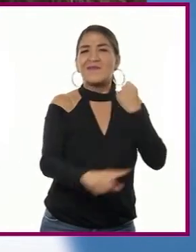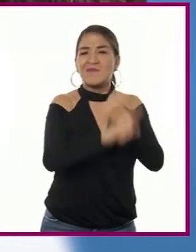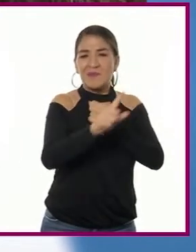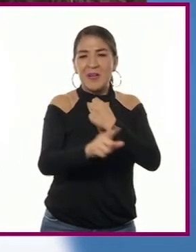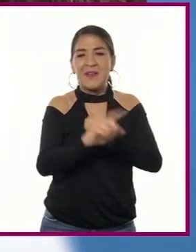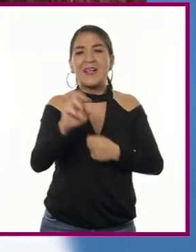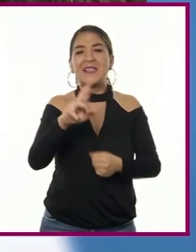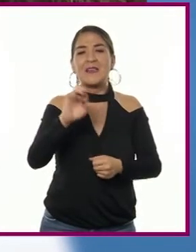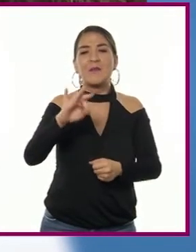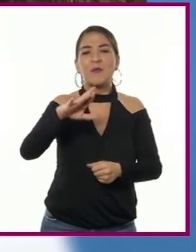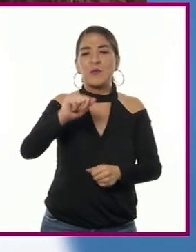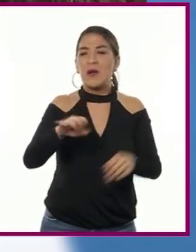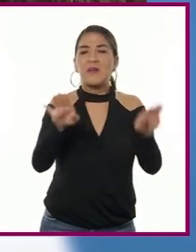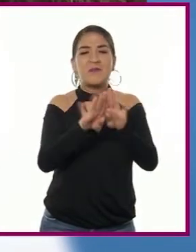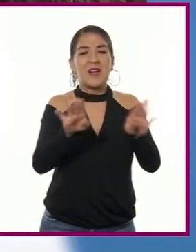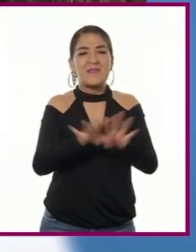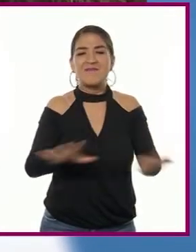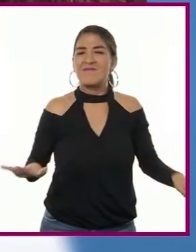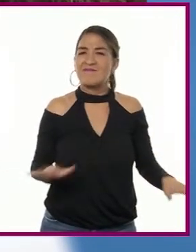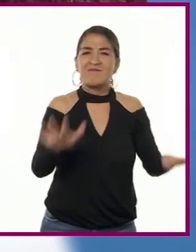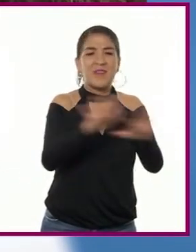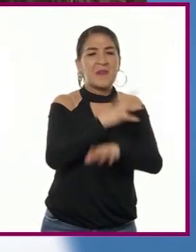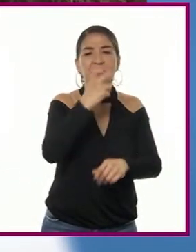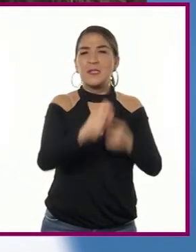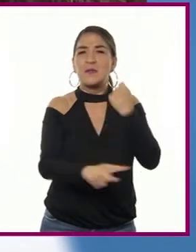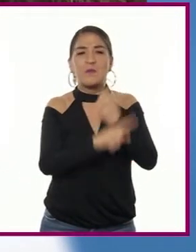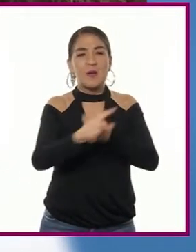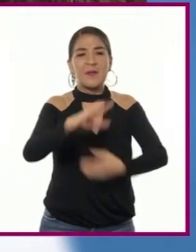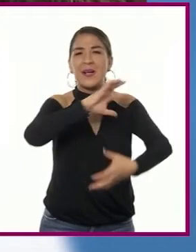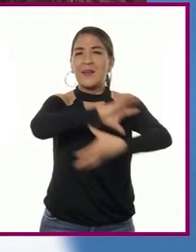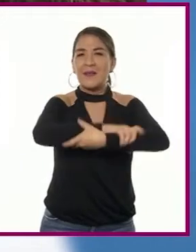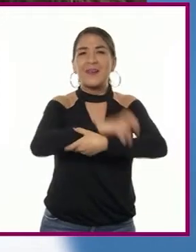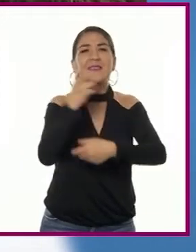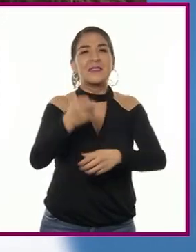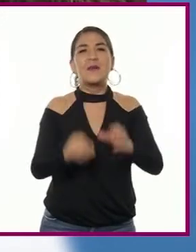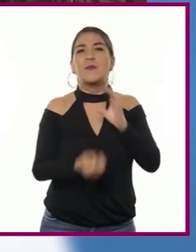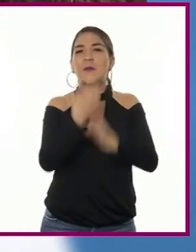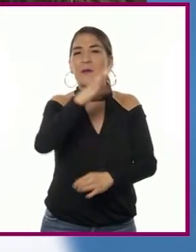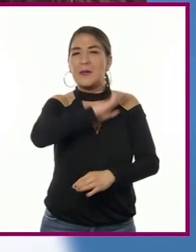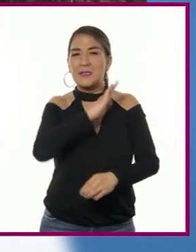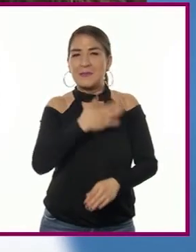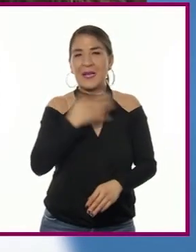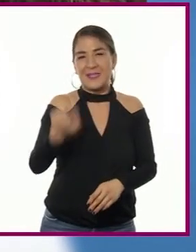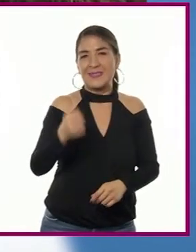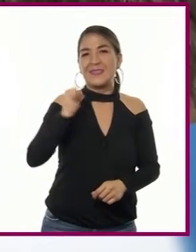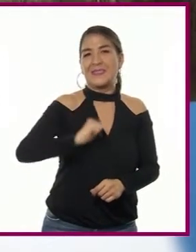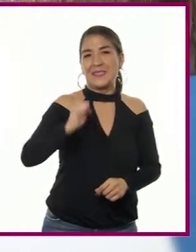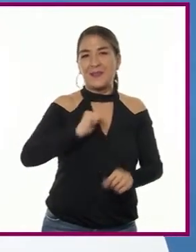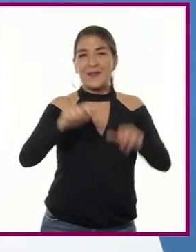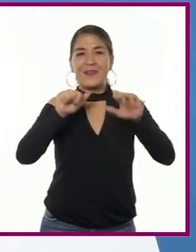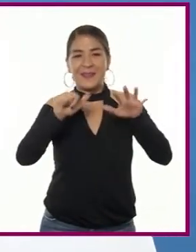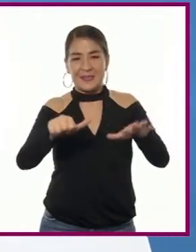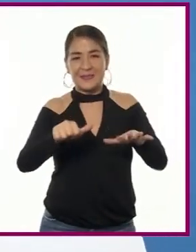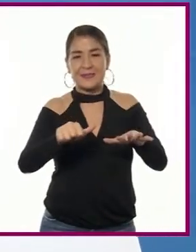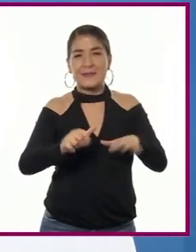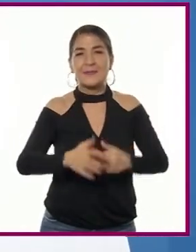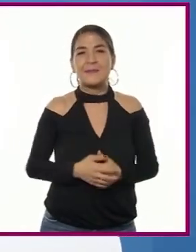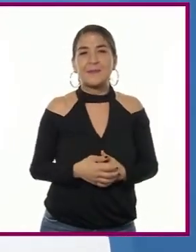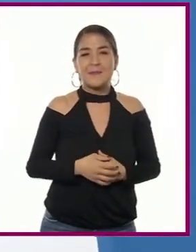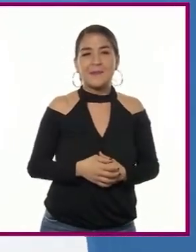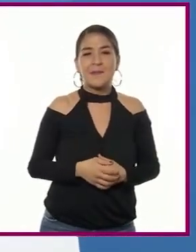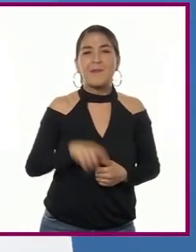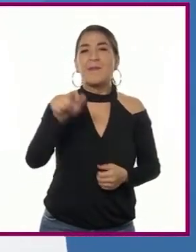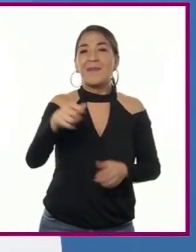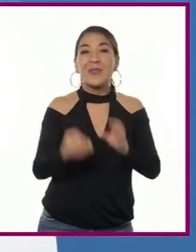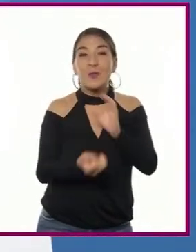reformas una especie de ruptura del pacto que había regido a la Nueva España durante su origen en el siglo XVI. El espíritu